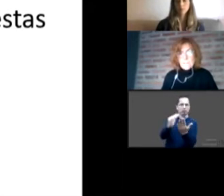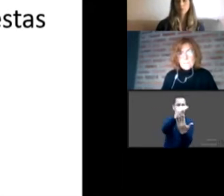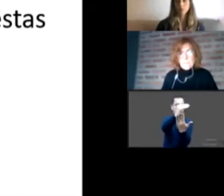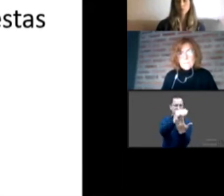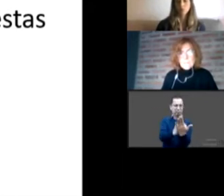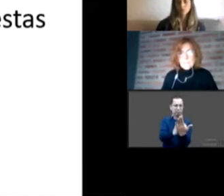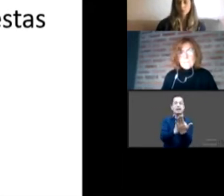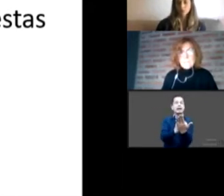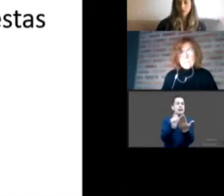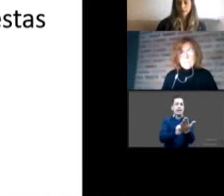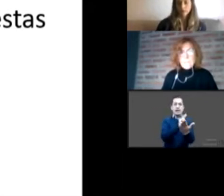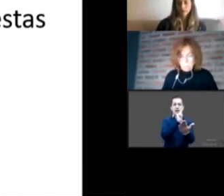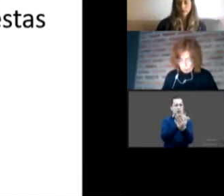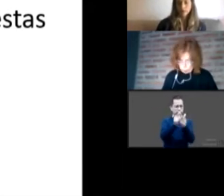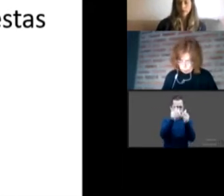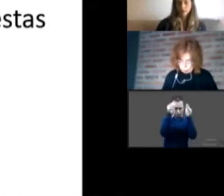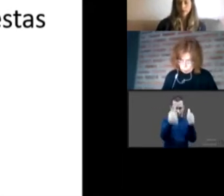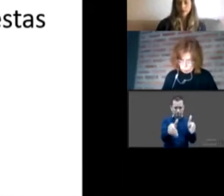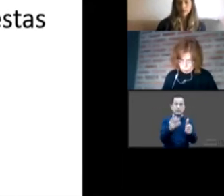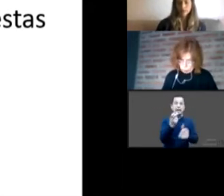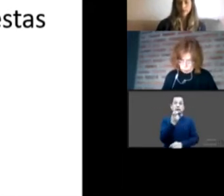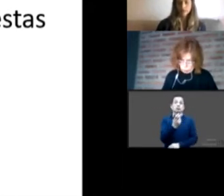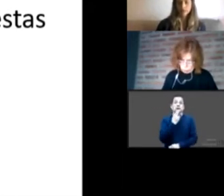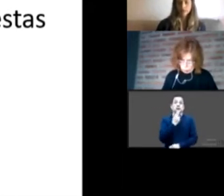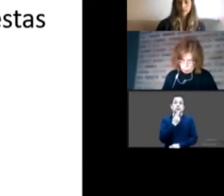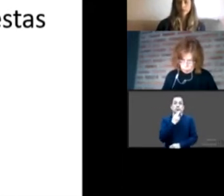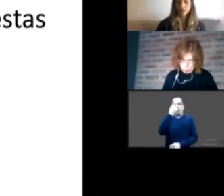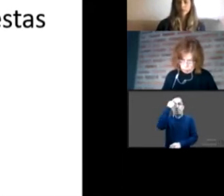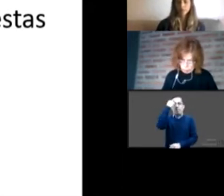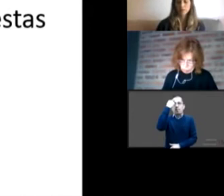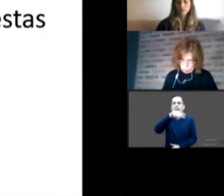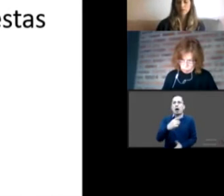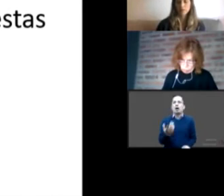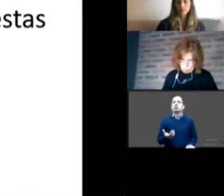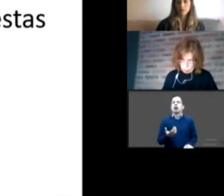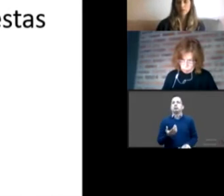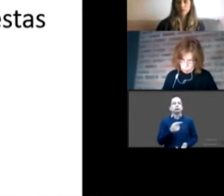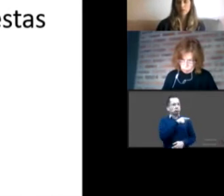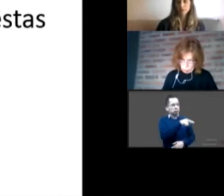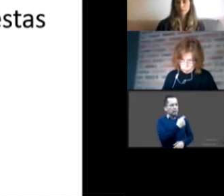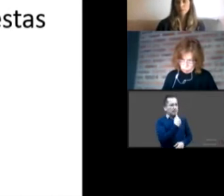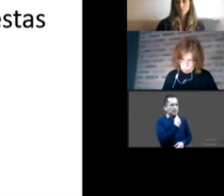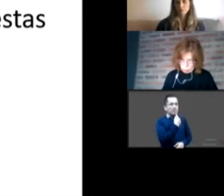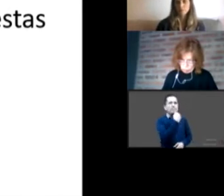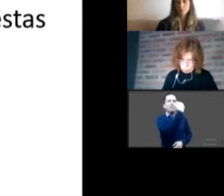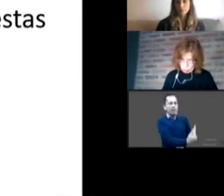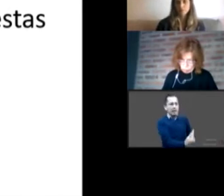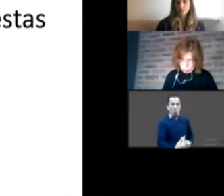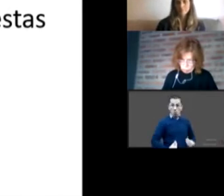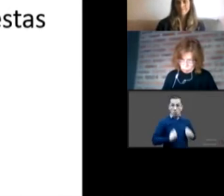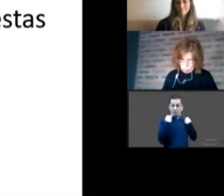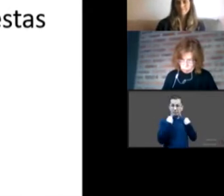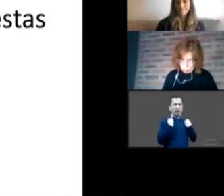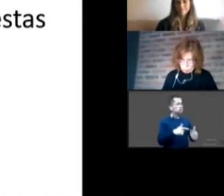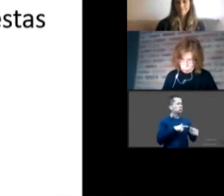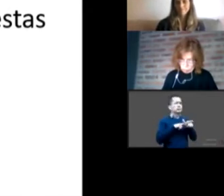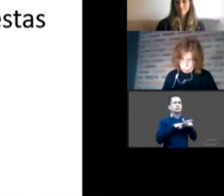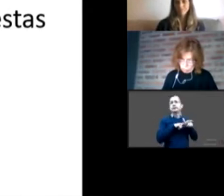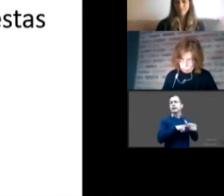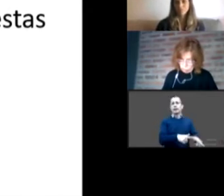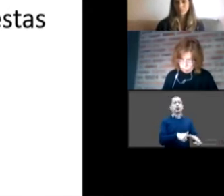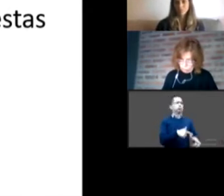de la continuación de la vida de la pues eso de la vida sin